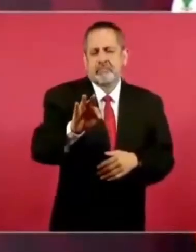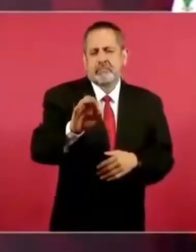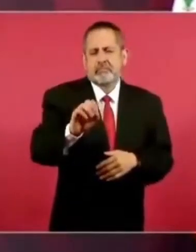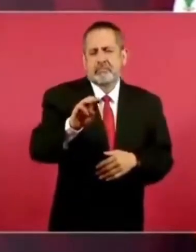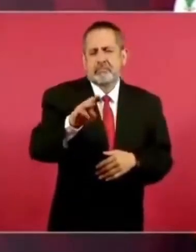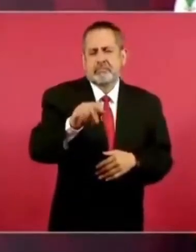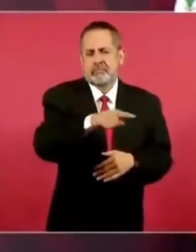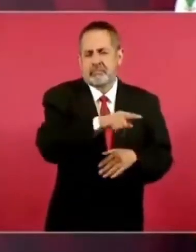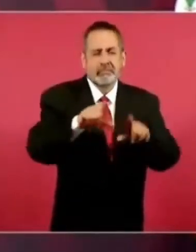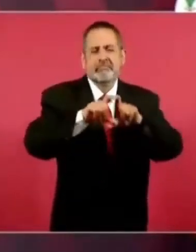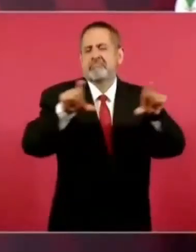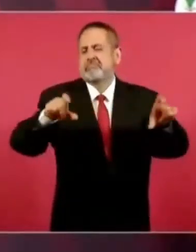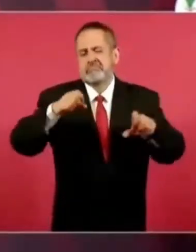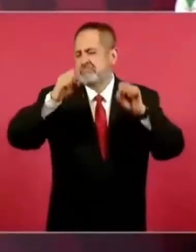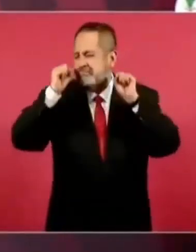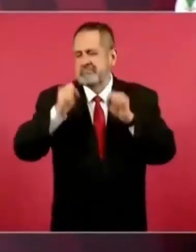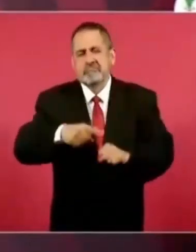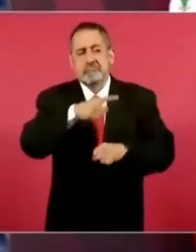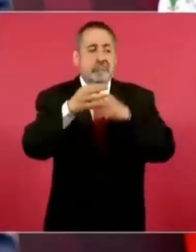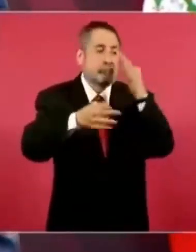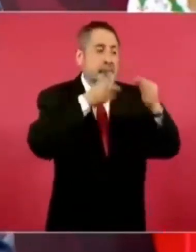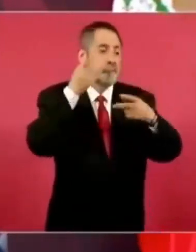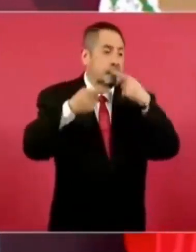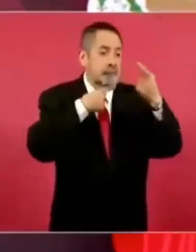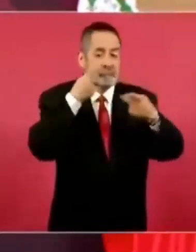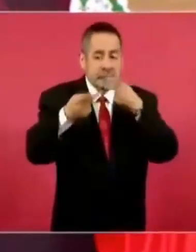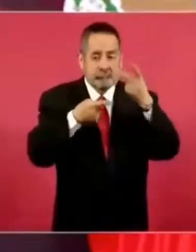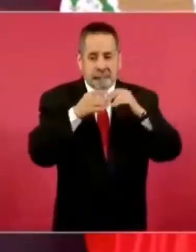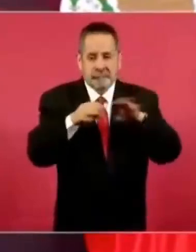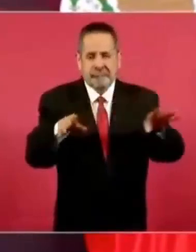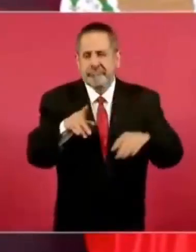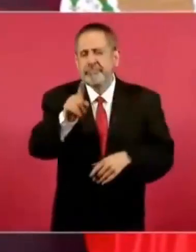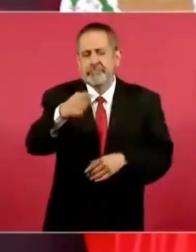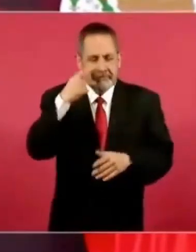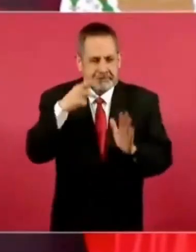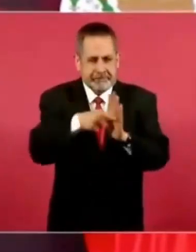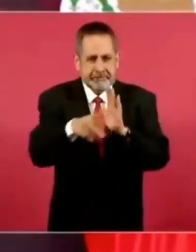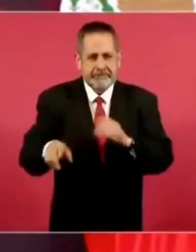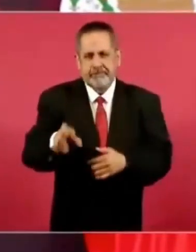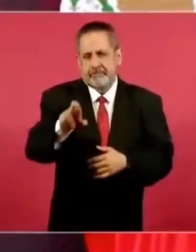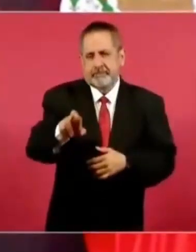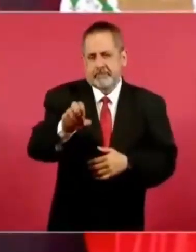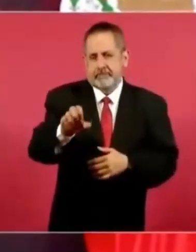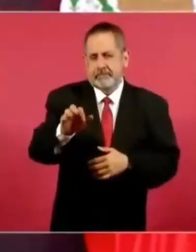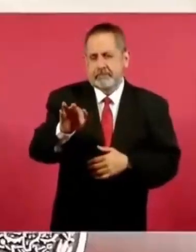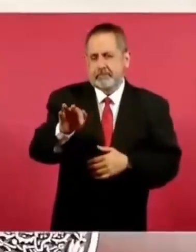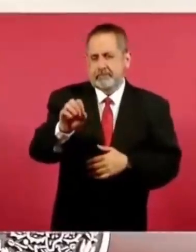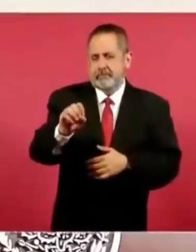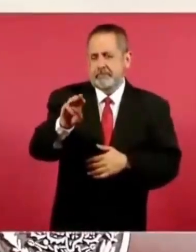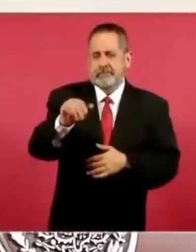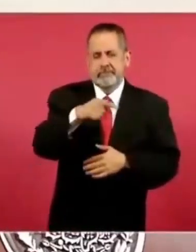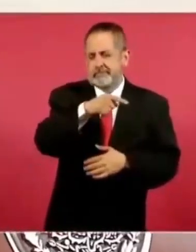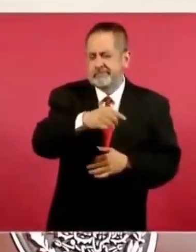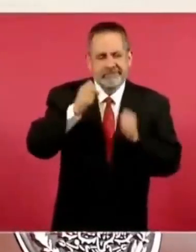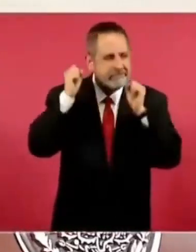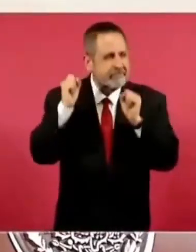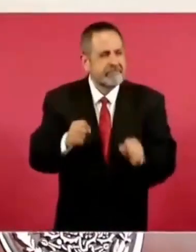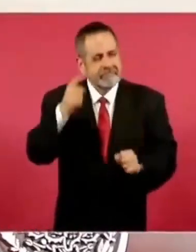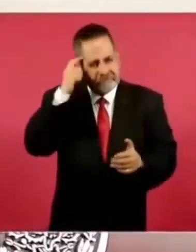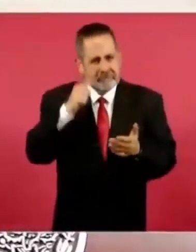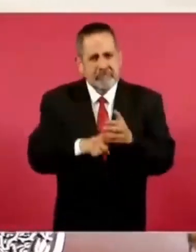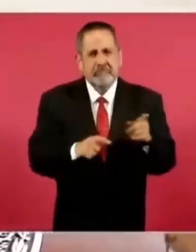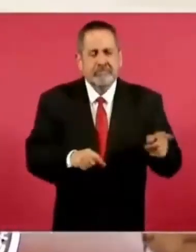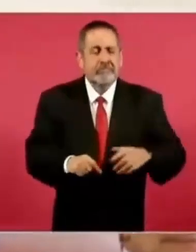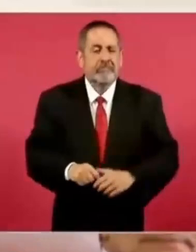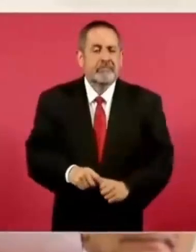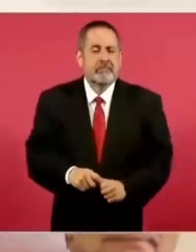no fueron